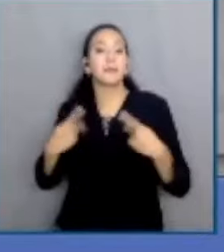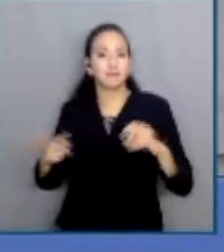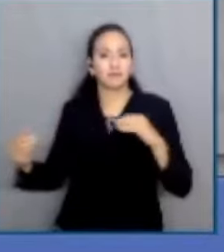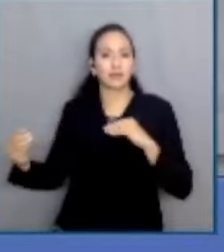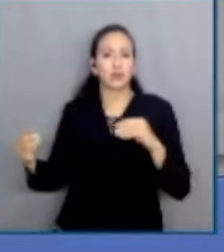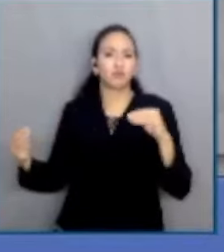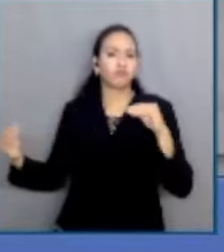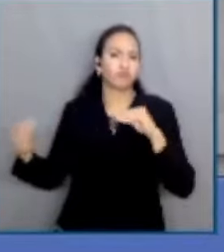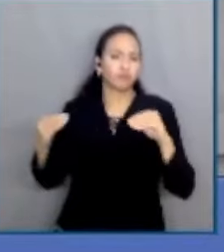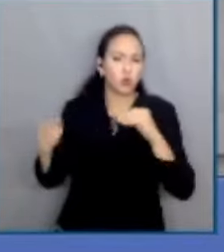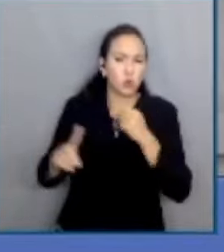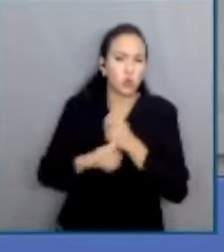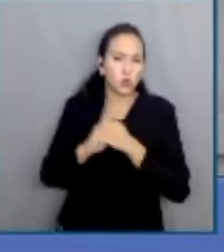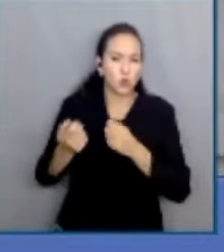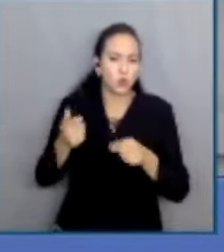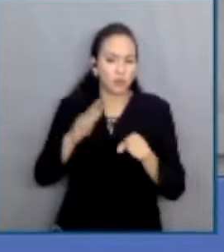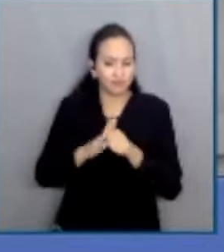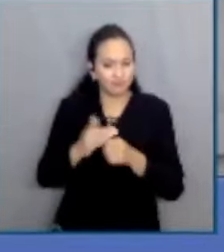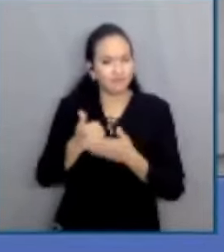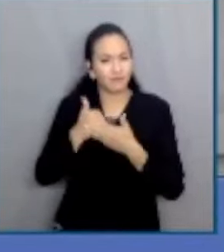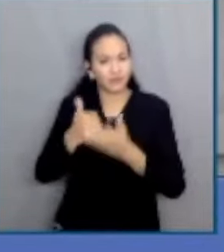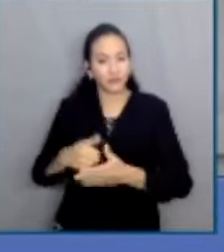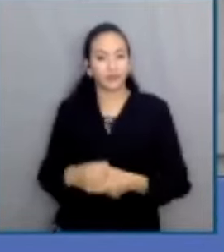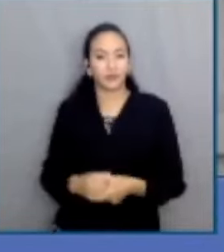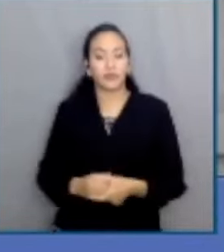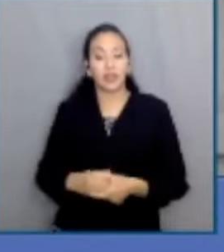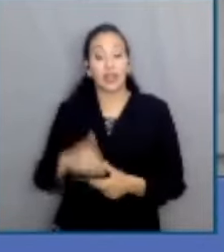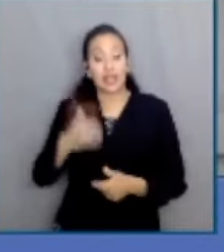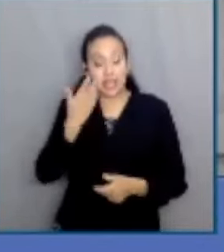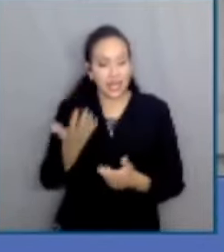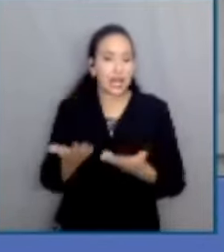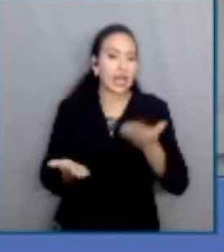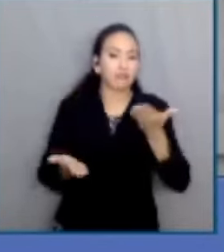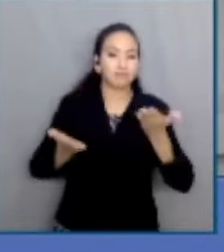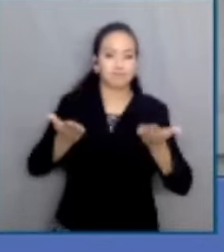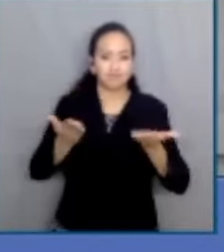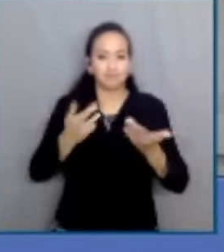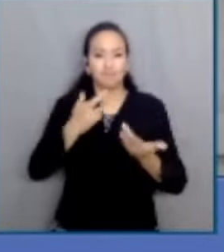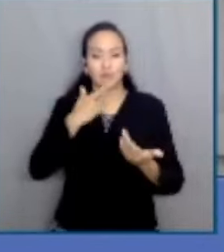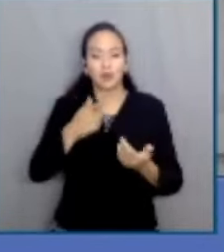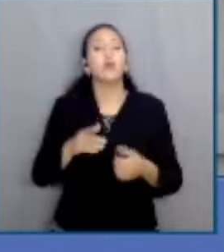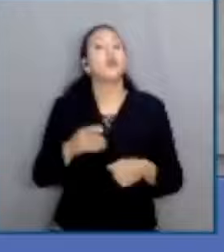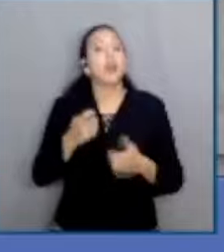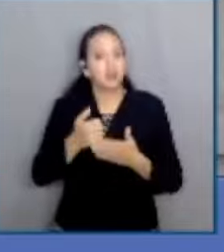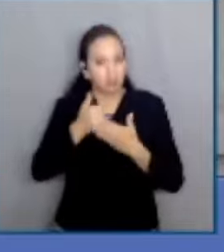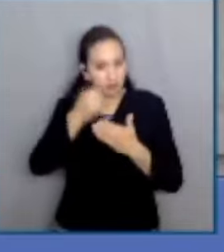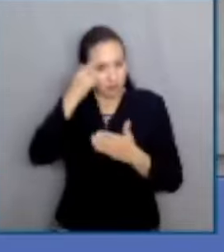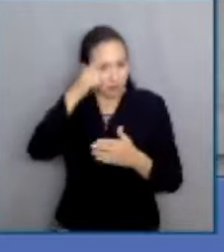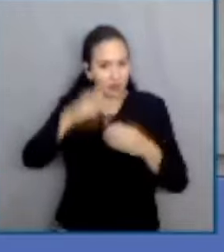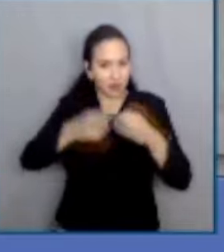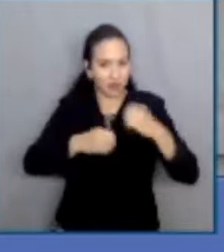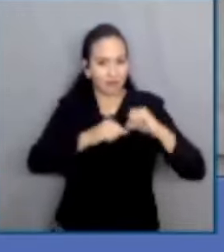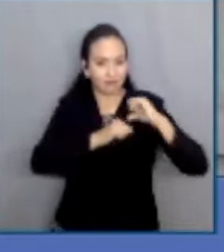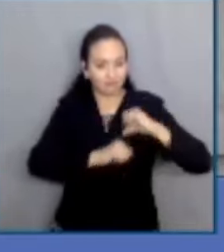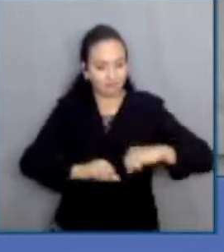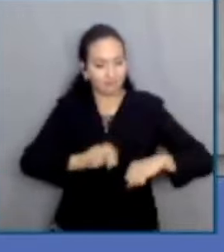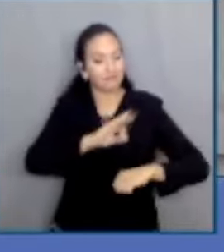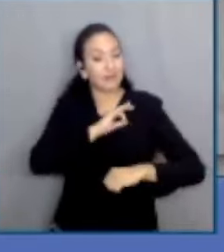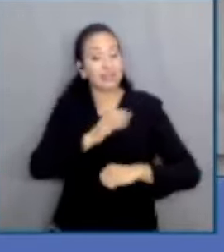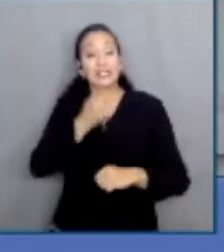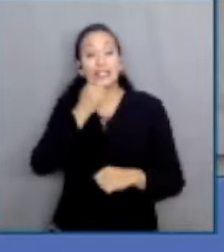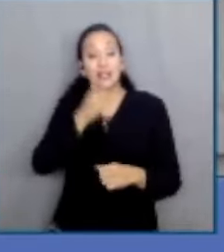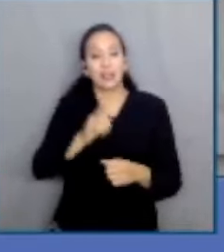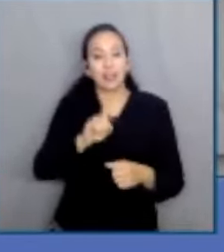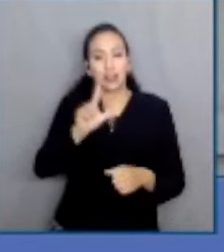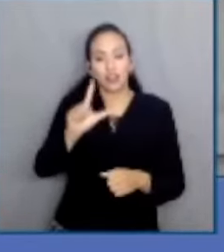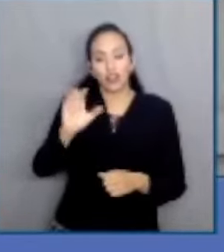Un equilibrio adecuado de poderes puede contribuir a la legitimidad del poder judicial, aseguró Leonardo García Jaramillo,